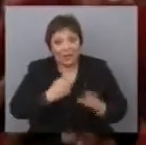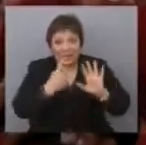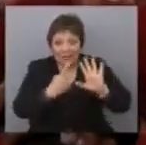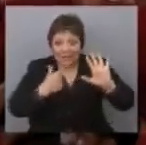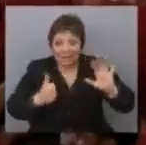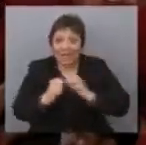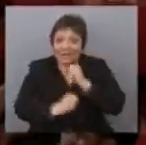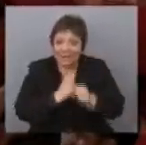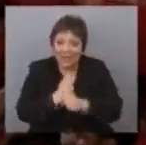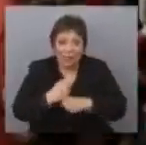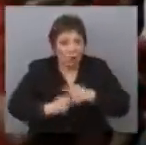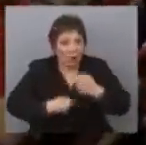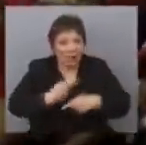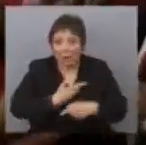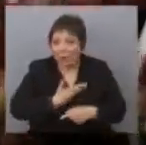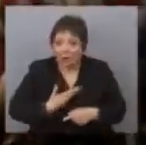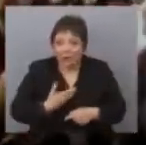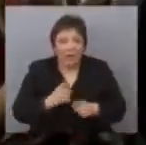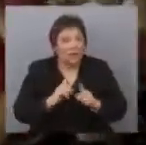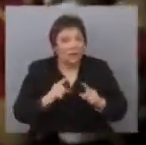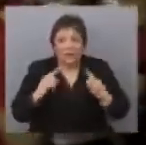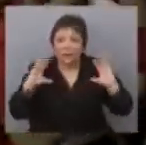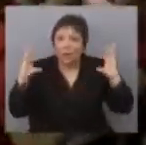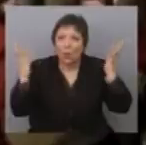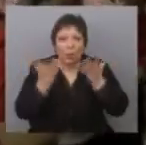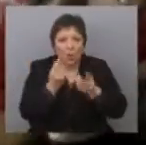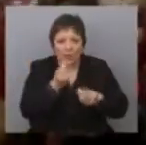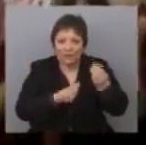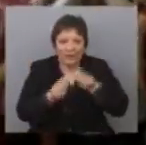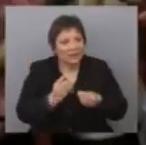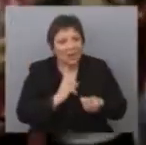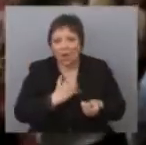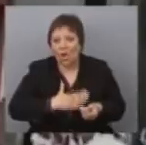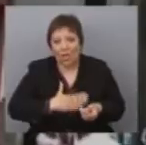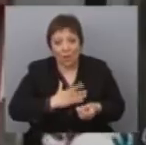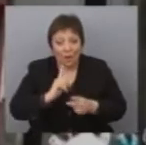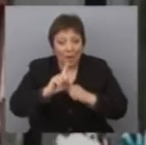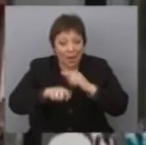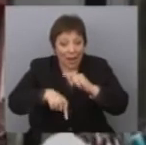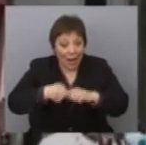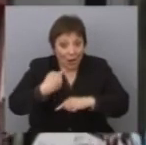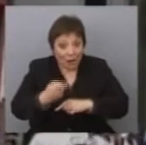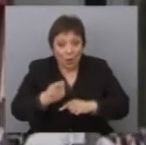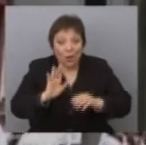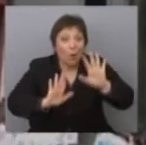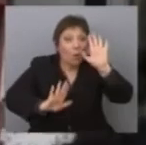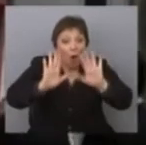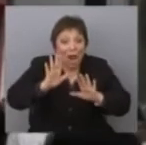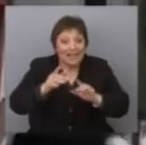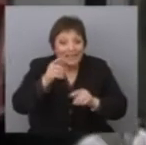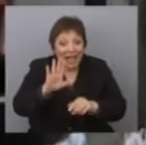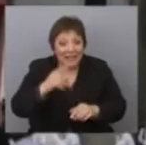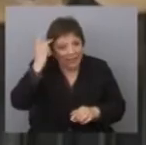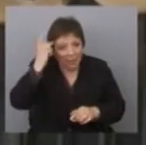ininterrumpidos en el gobierno, no ha sentado bien en el mundo de las finanzas. La mañana siguiente a la reelección, la Bolsa de Valores de San Paulo